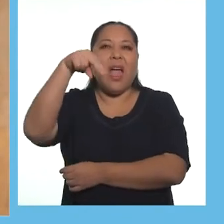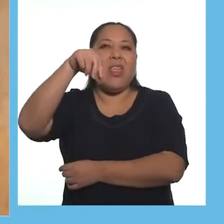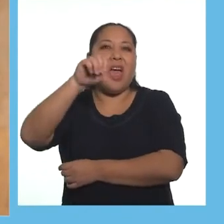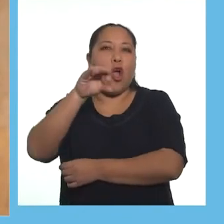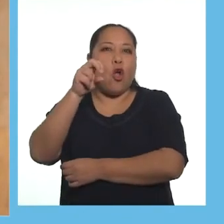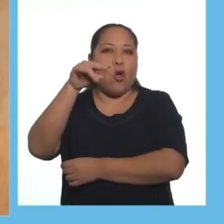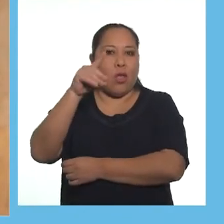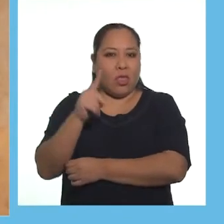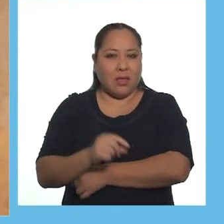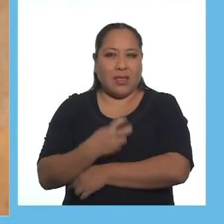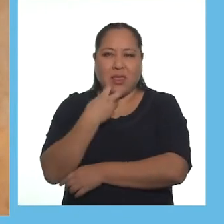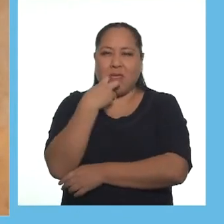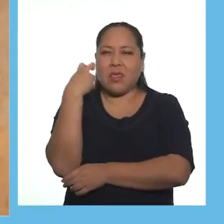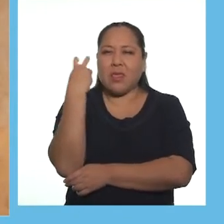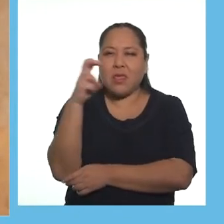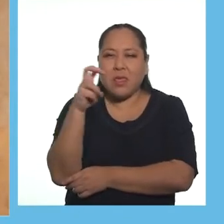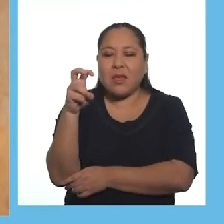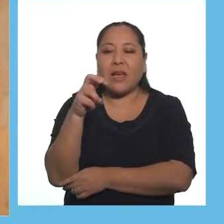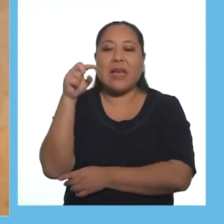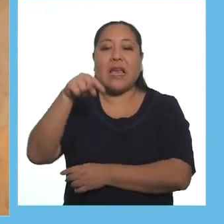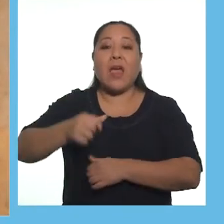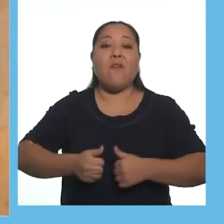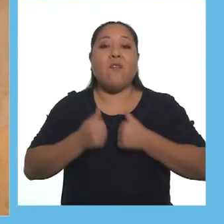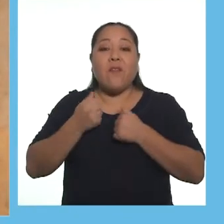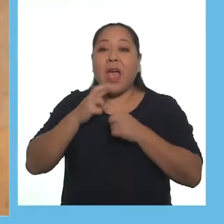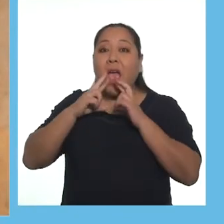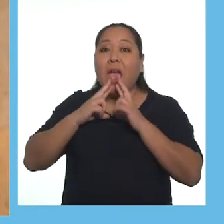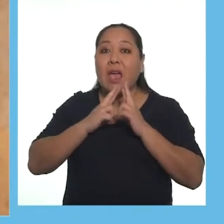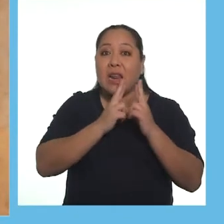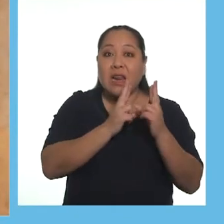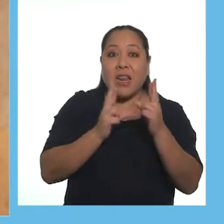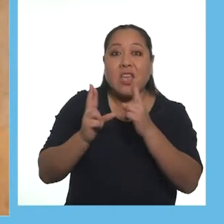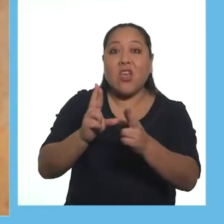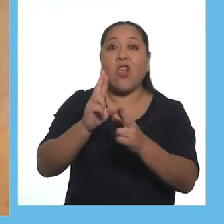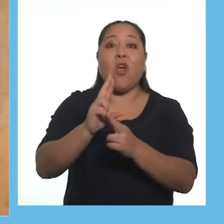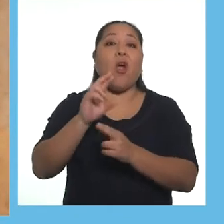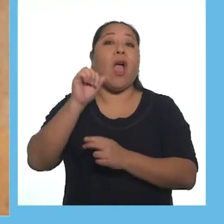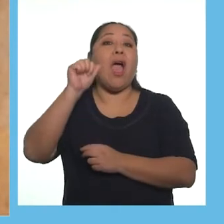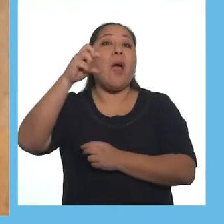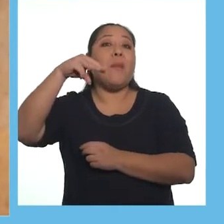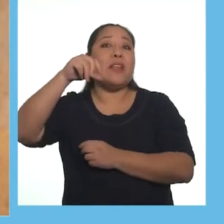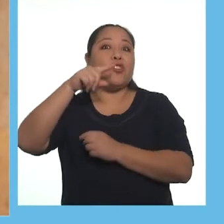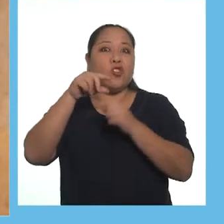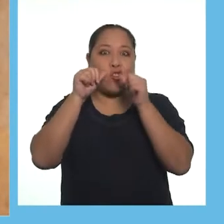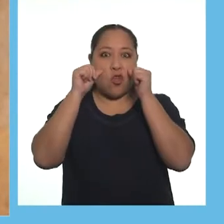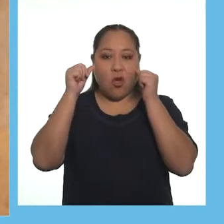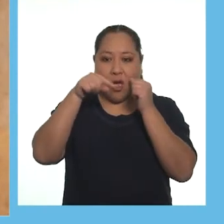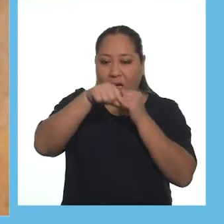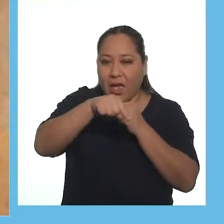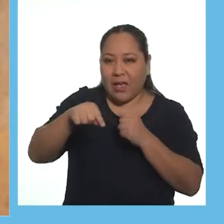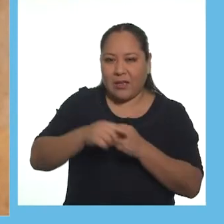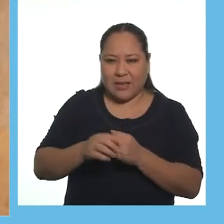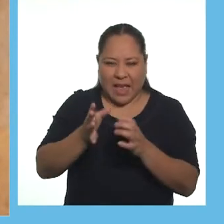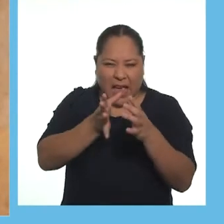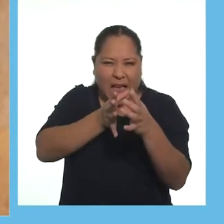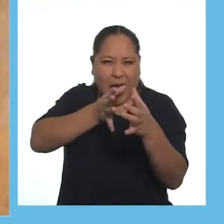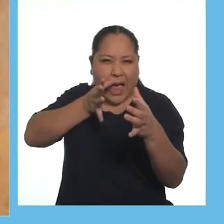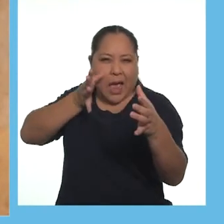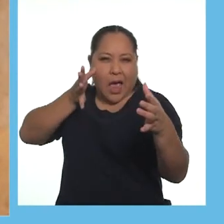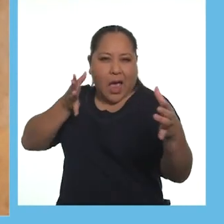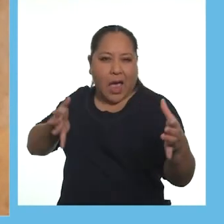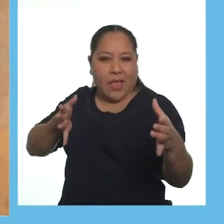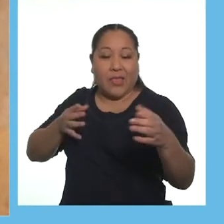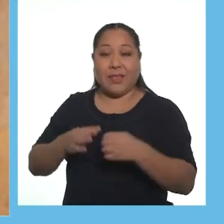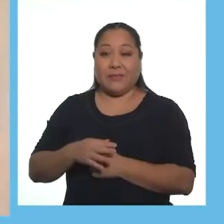anaconda. Una serpiente que vive en las aguas del río Amazonas y es conocida por su